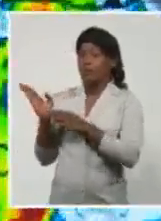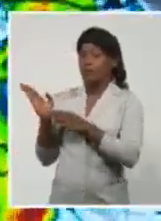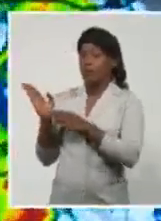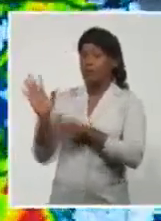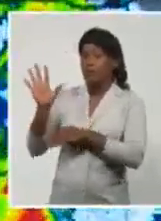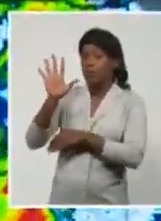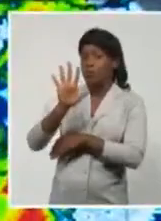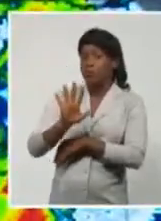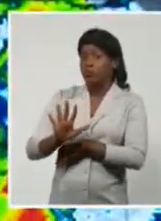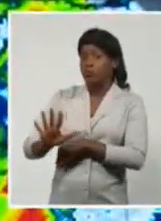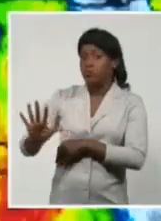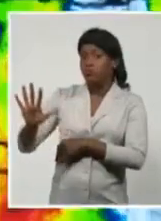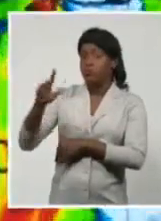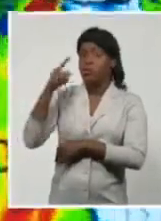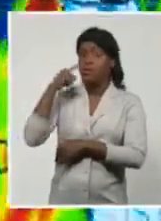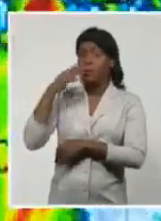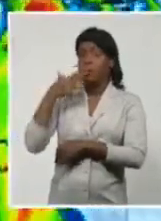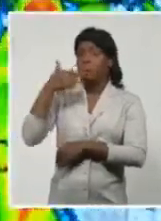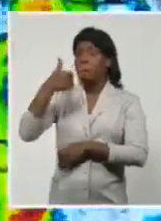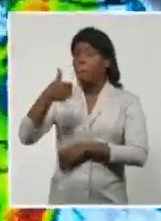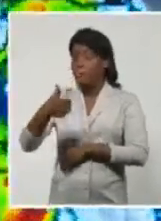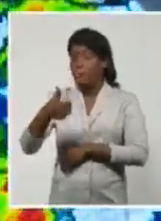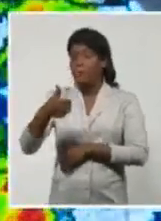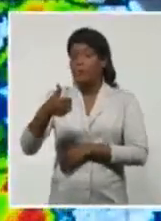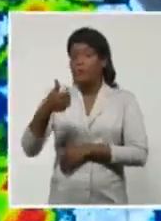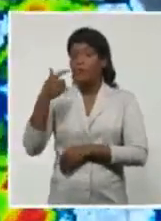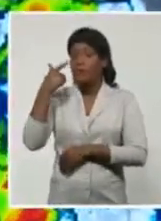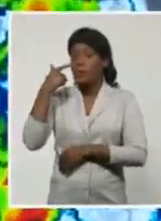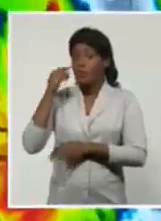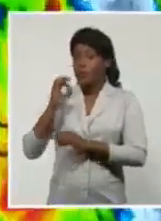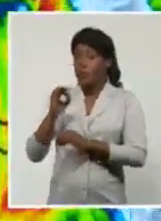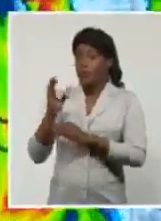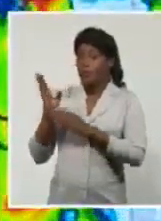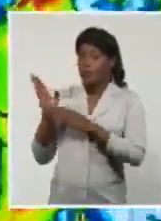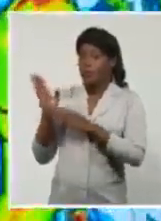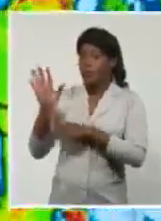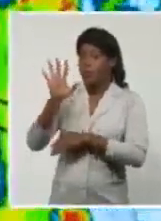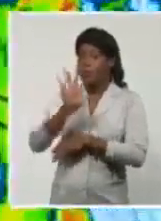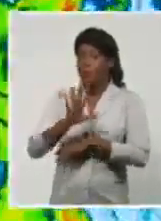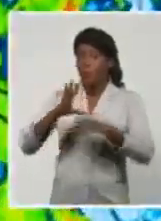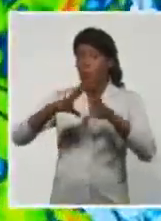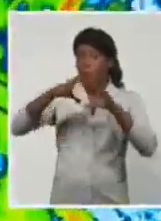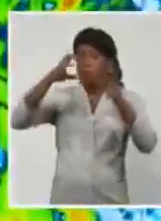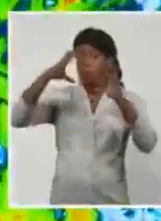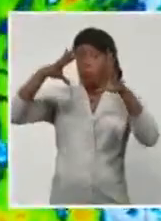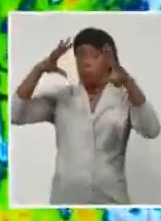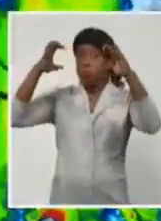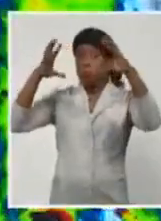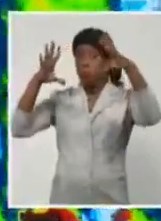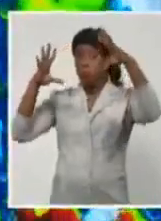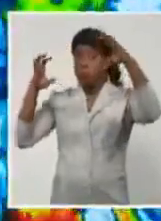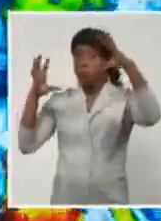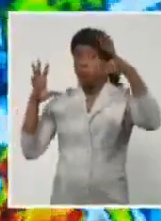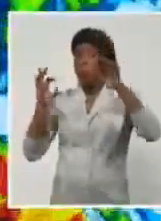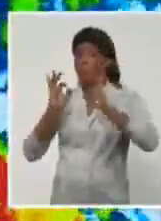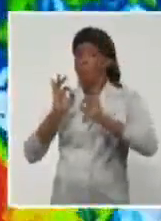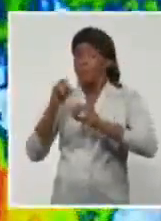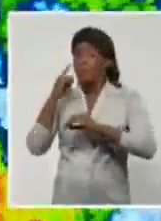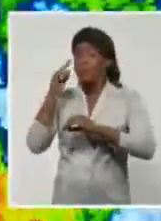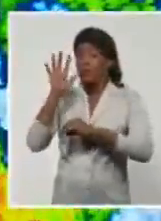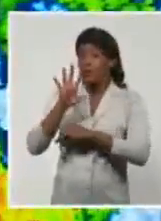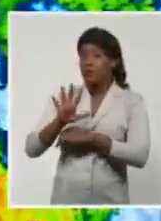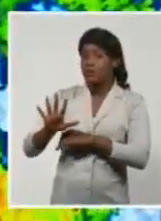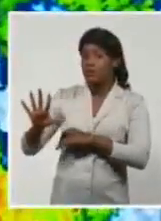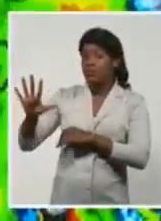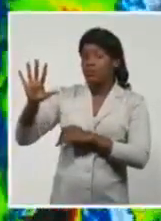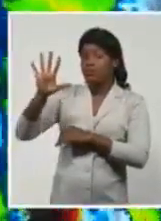mejor organización. Observen cómo los patrones de las nubes alrededor de este sistema se han